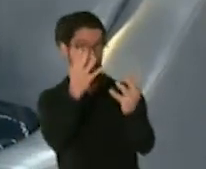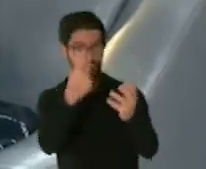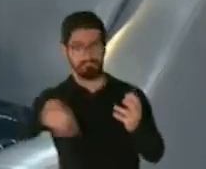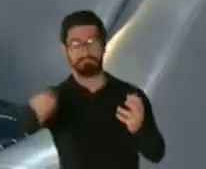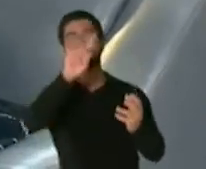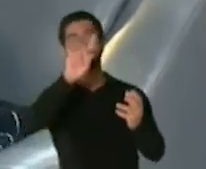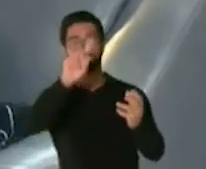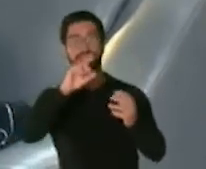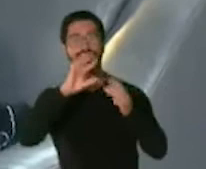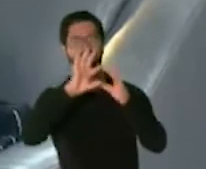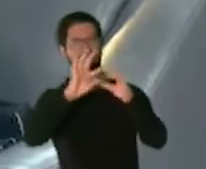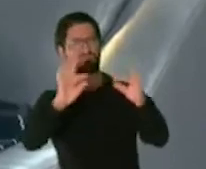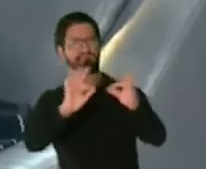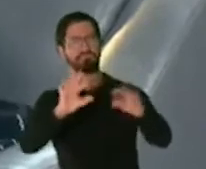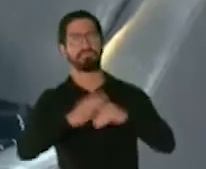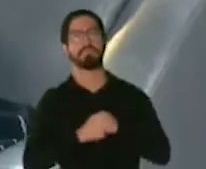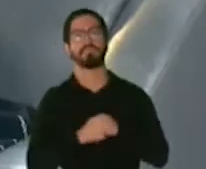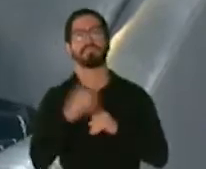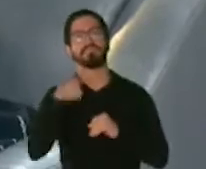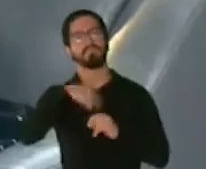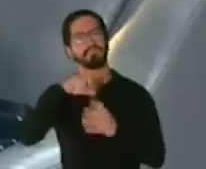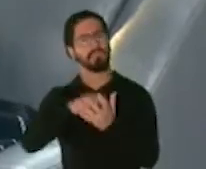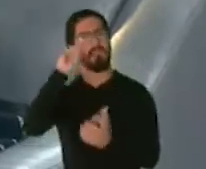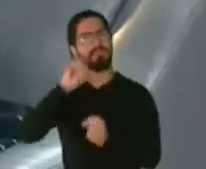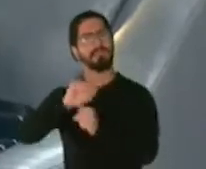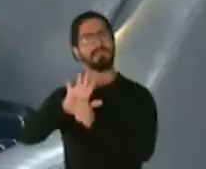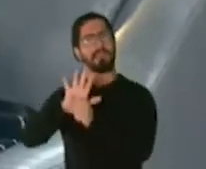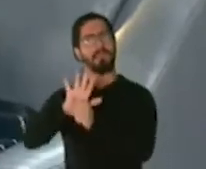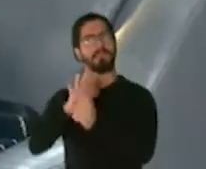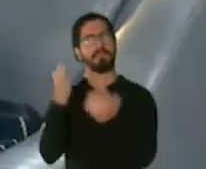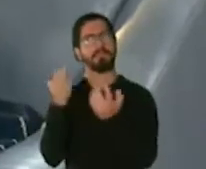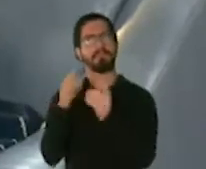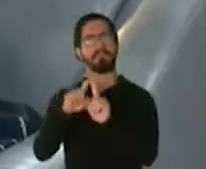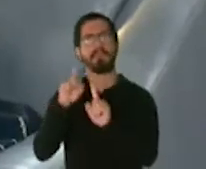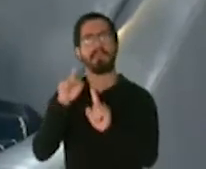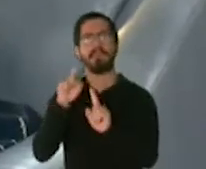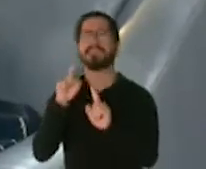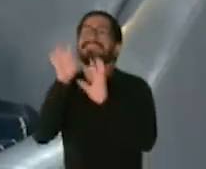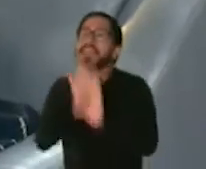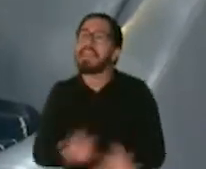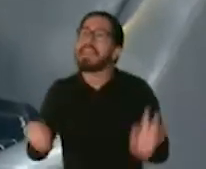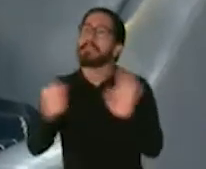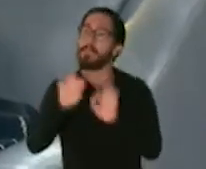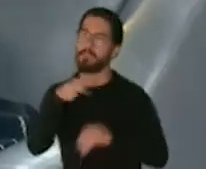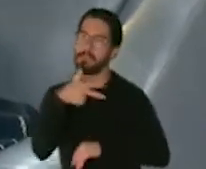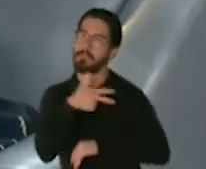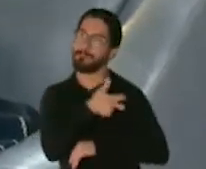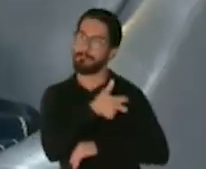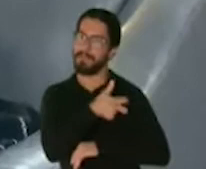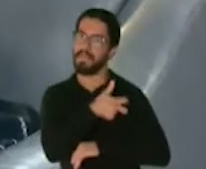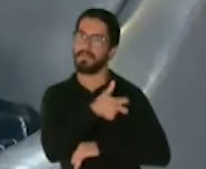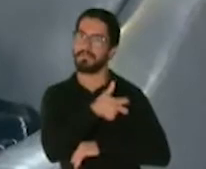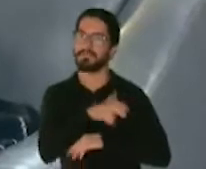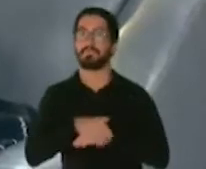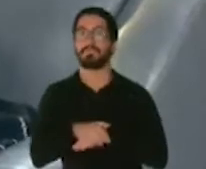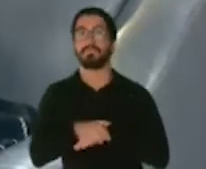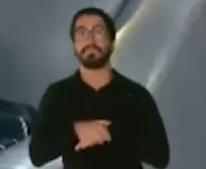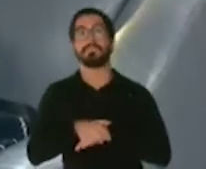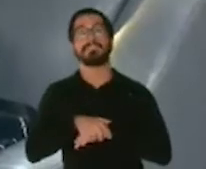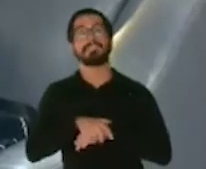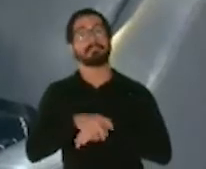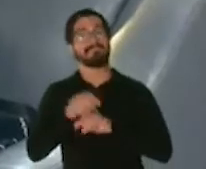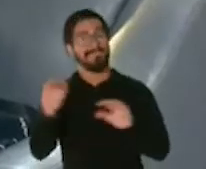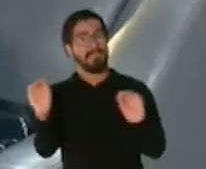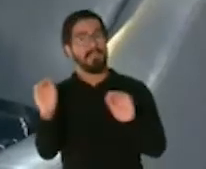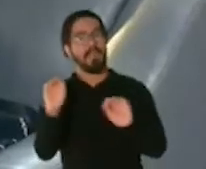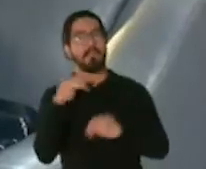más que hemos aprendido de COVID-19 precisamente es el valor de la vacunación el no tener una vacuna